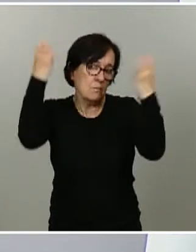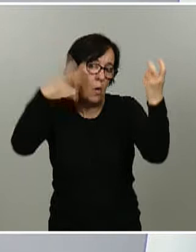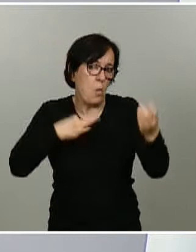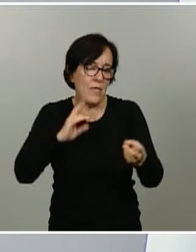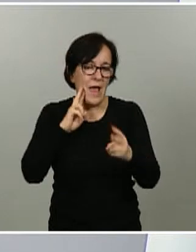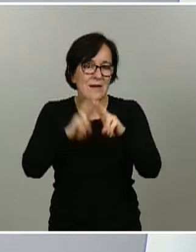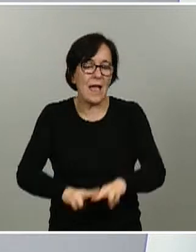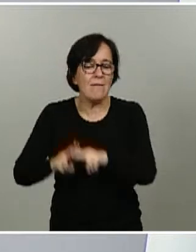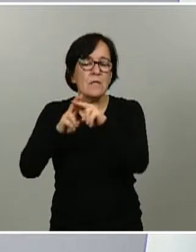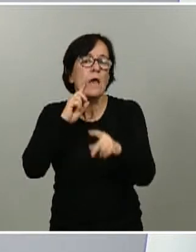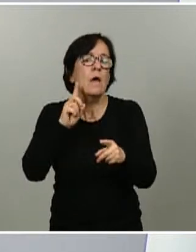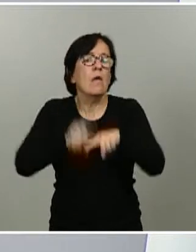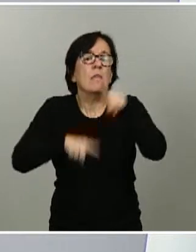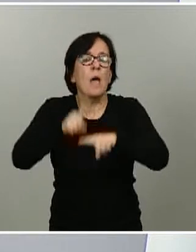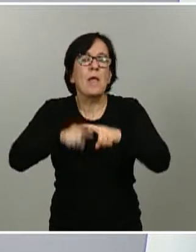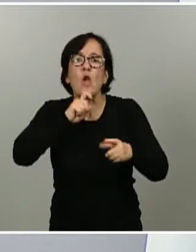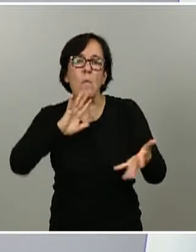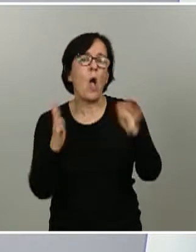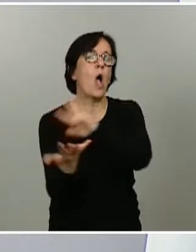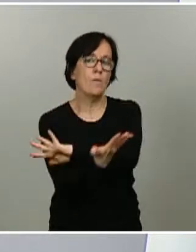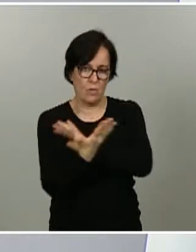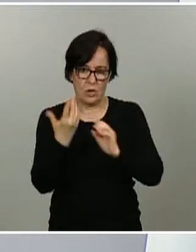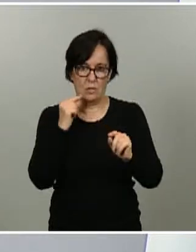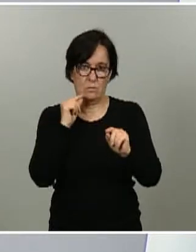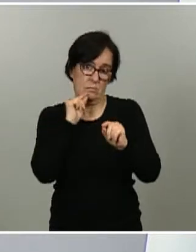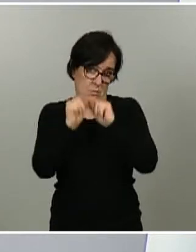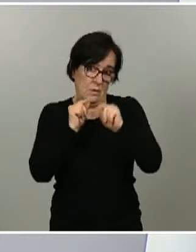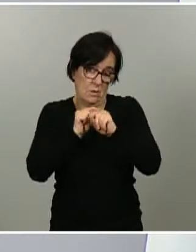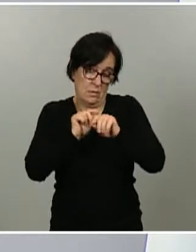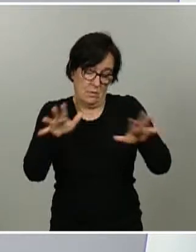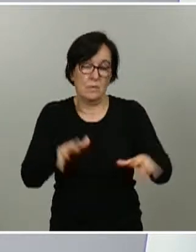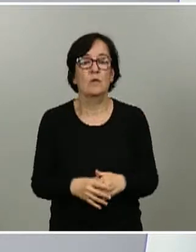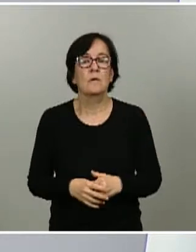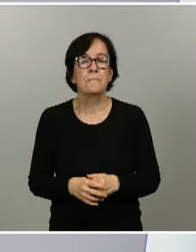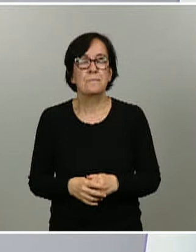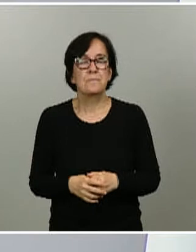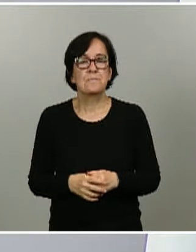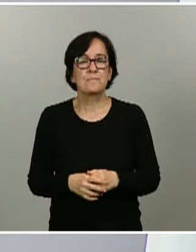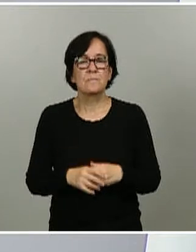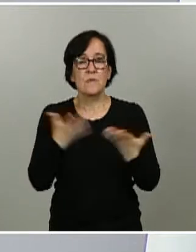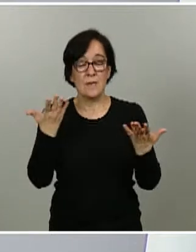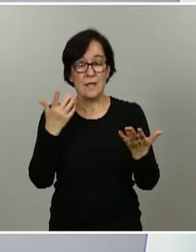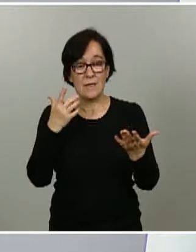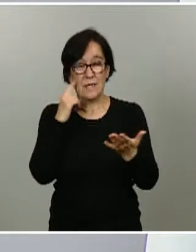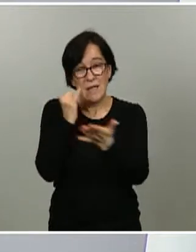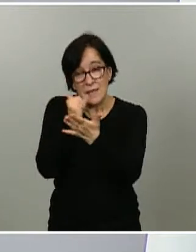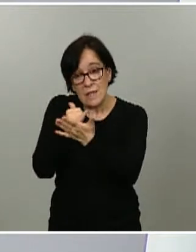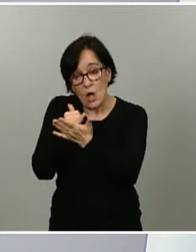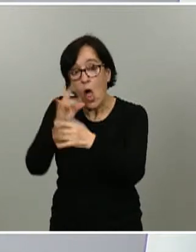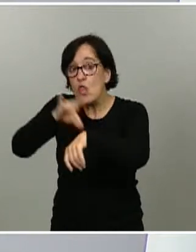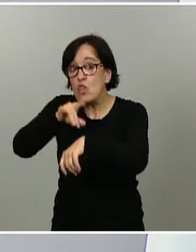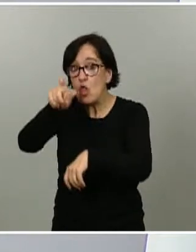adecuando a la evolución de la epidemia. Sobre el tipo de test, doctora Raquel Iotti. Sí,